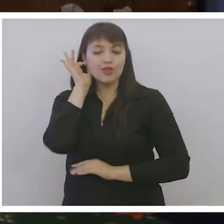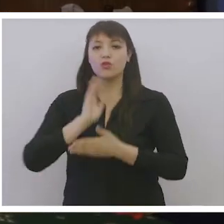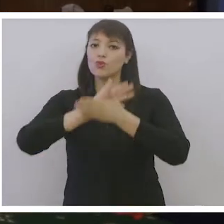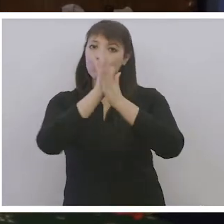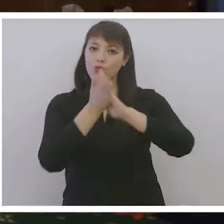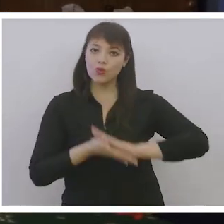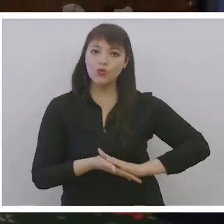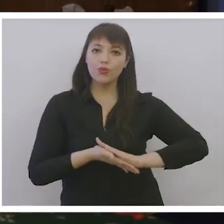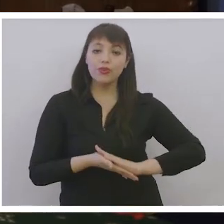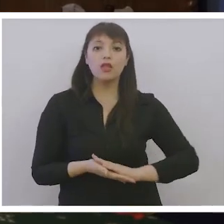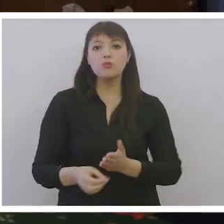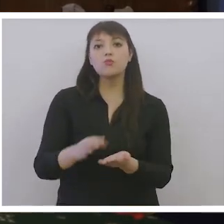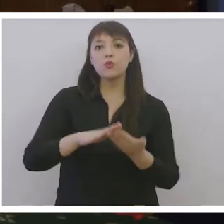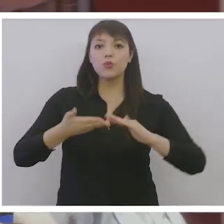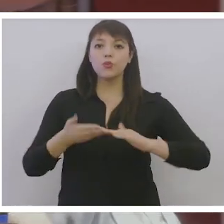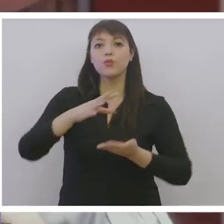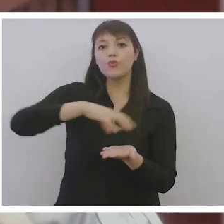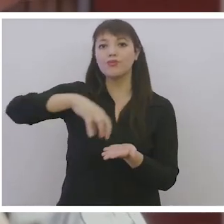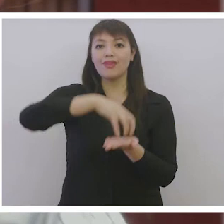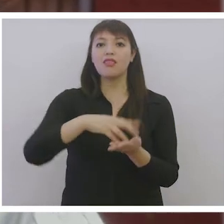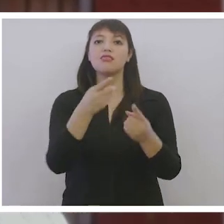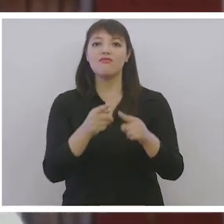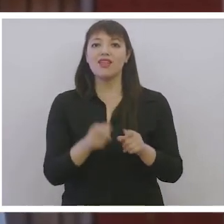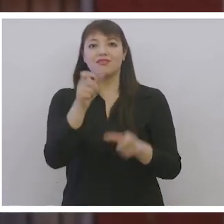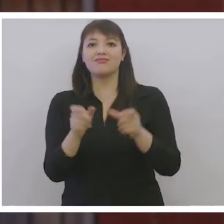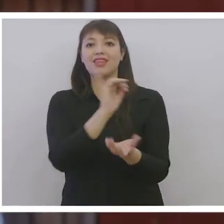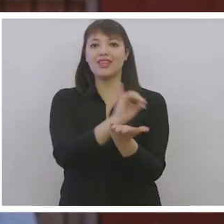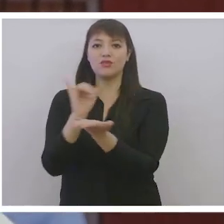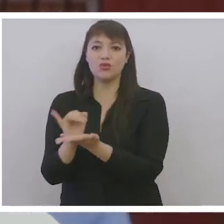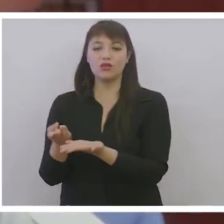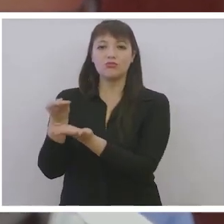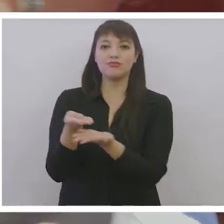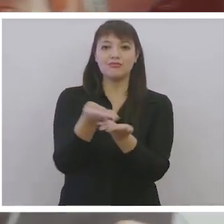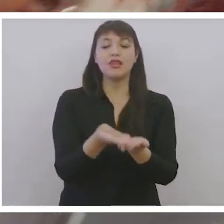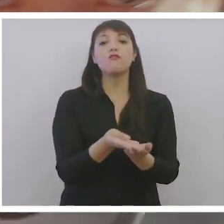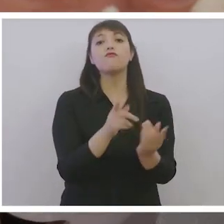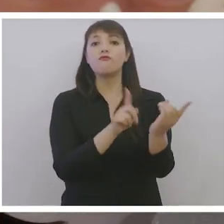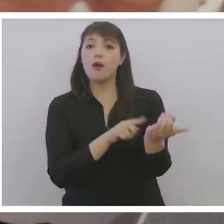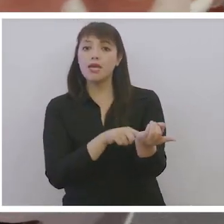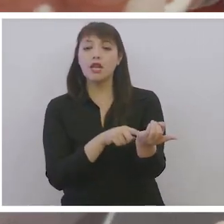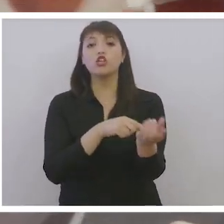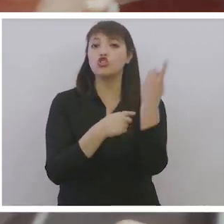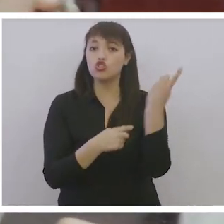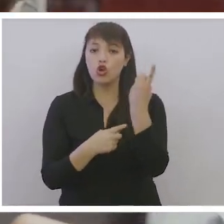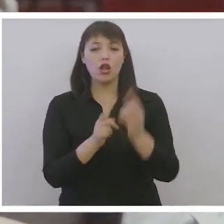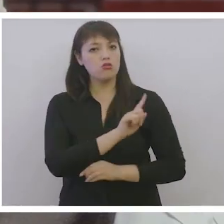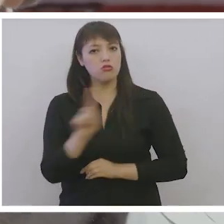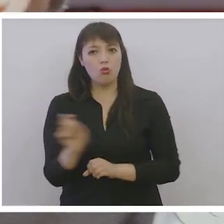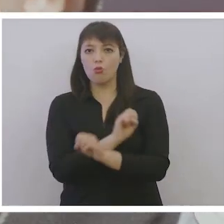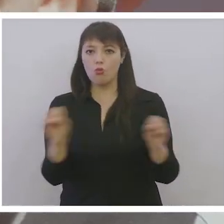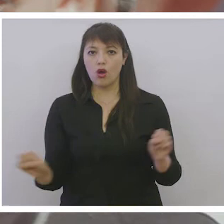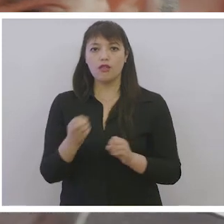entre la comunidad y los distintos actores de la sociedad. Para que ninguna familia enfrente sola el problema del cuidado, debemos